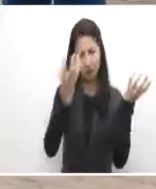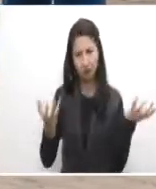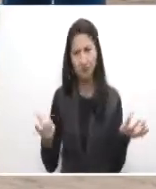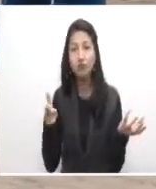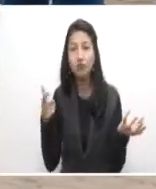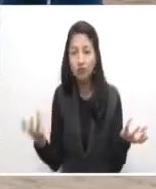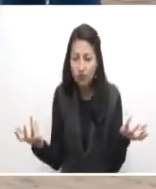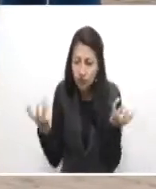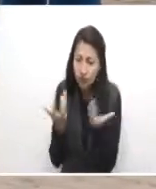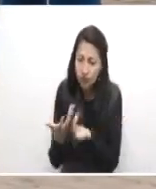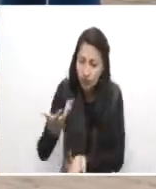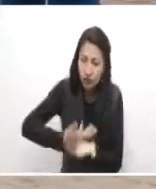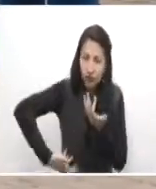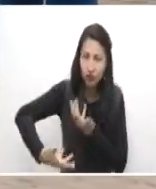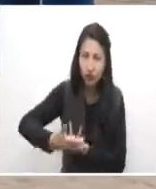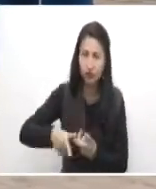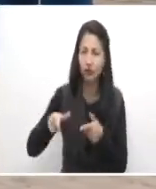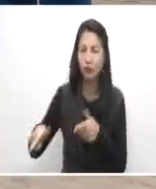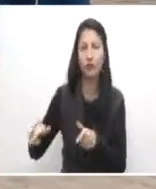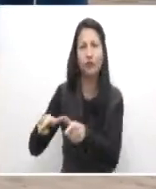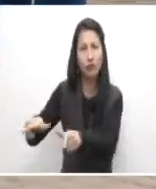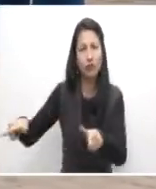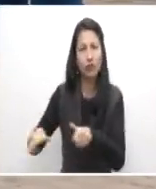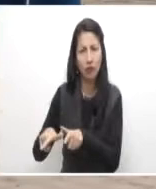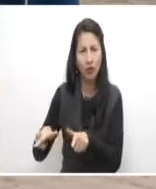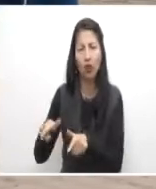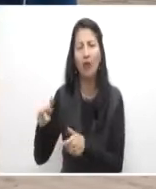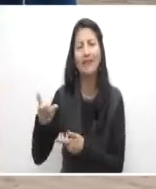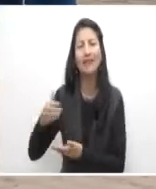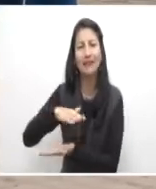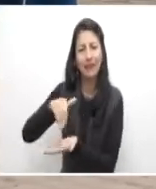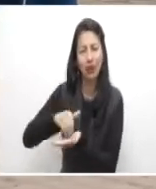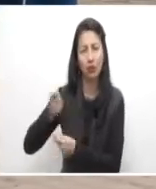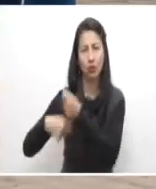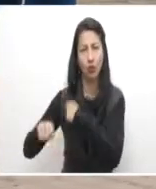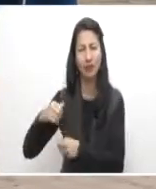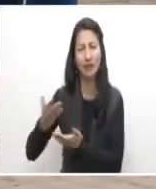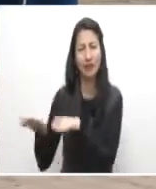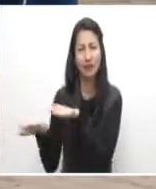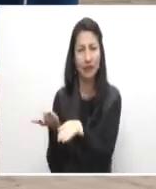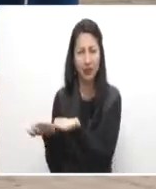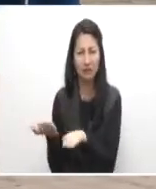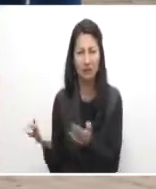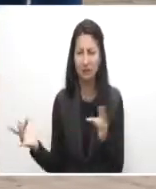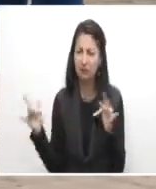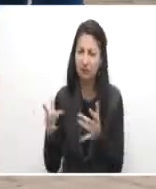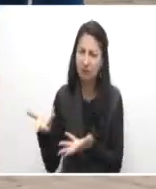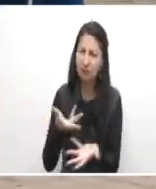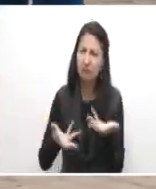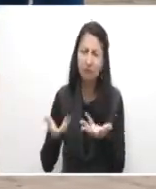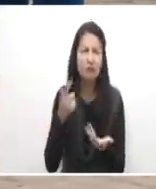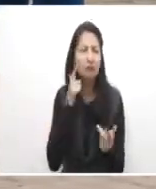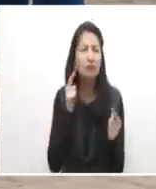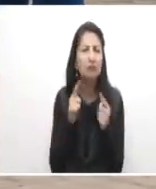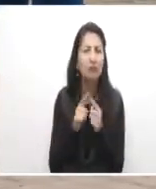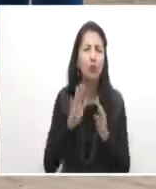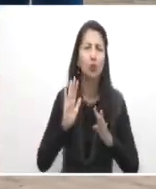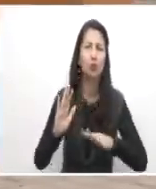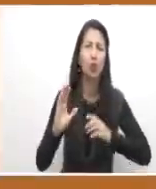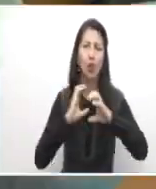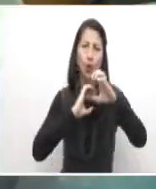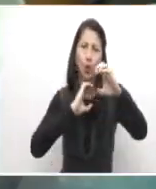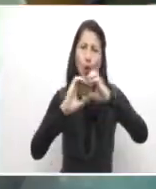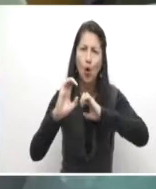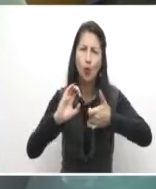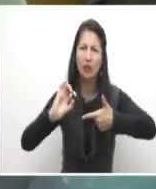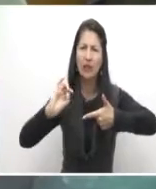Regional Bolívar del Centro de Comercio y Servicios en temas relacionados con ciberseguridad y tecnologías de la información y comunicación.